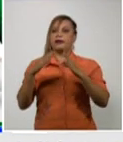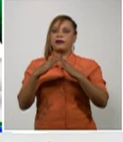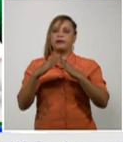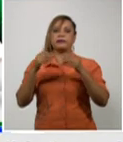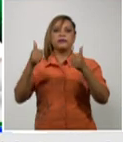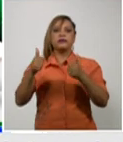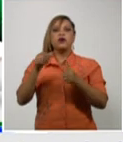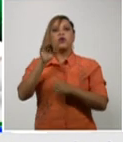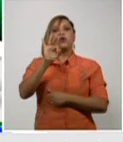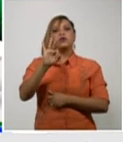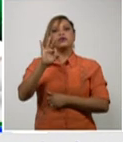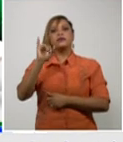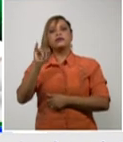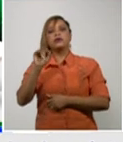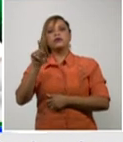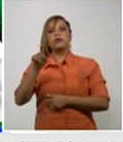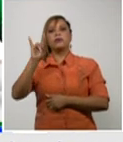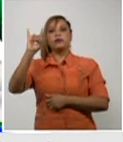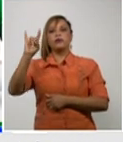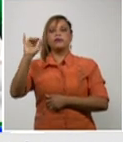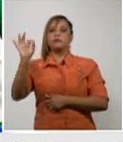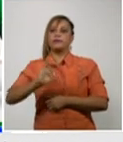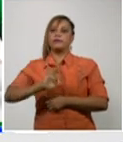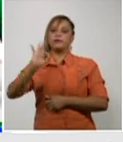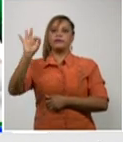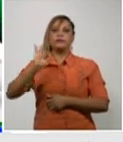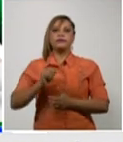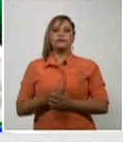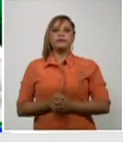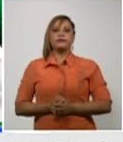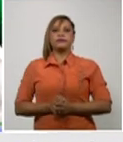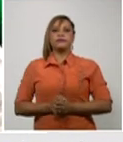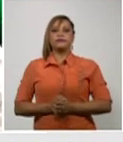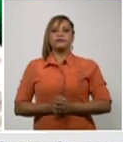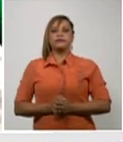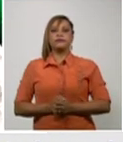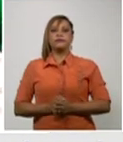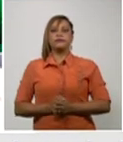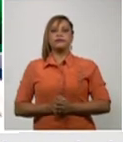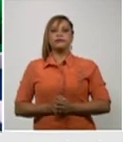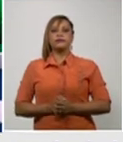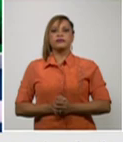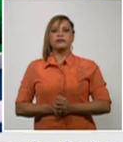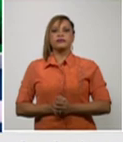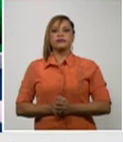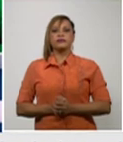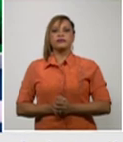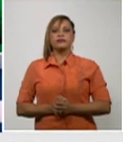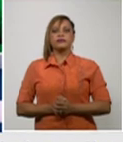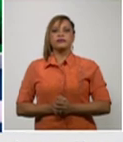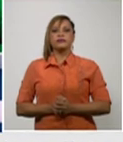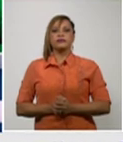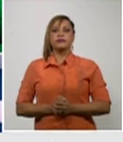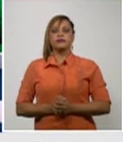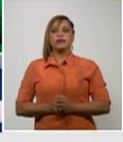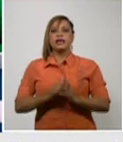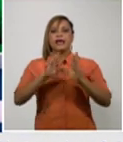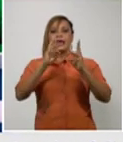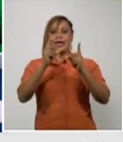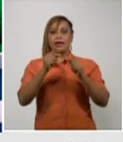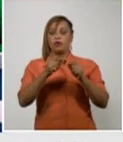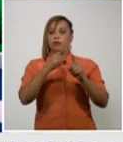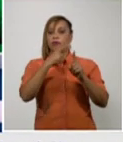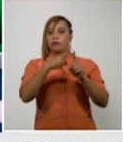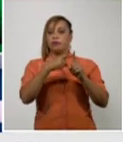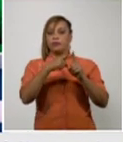,9% el número de pacientes activos de COVID-19